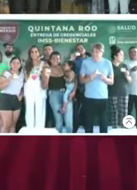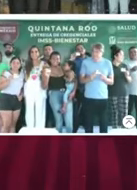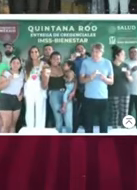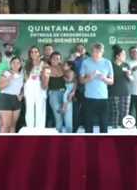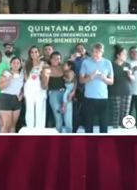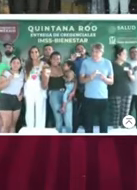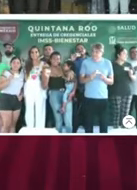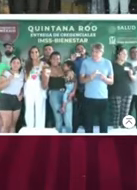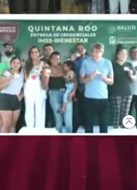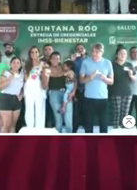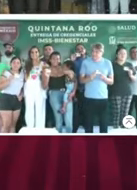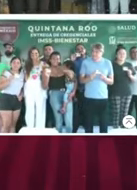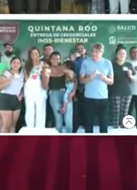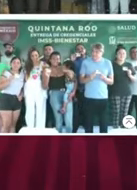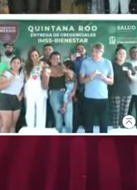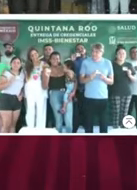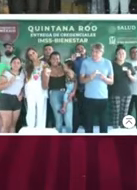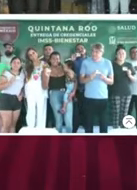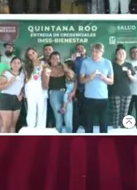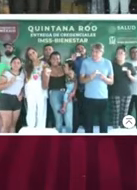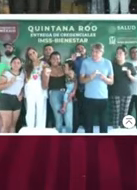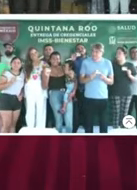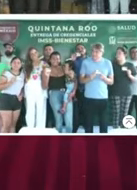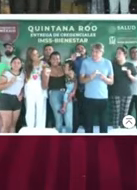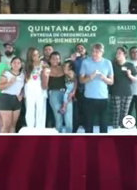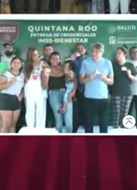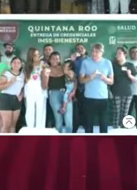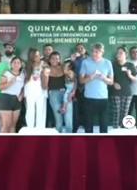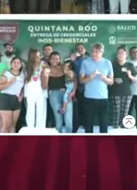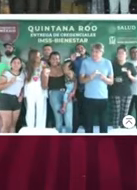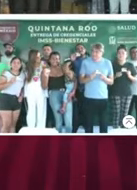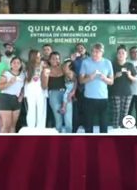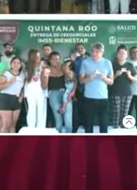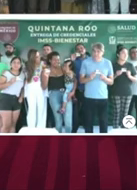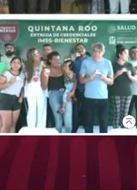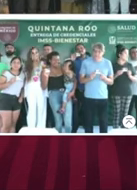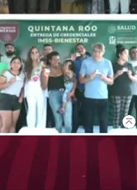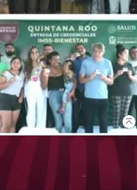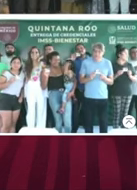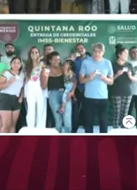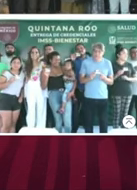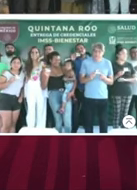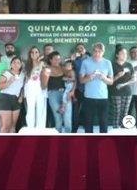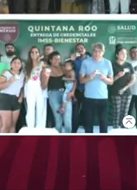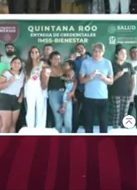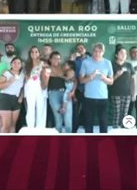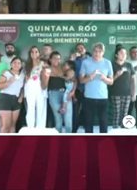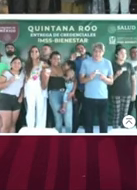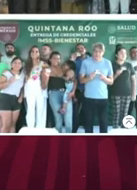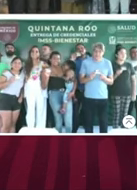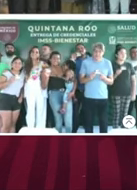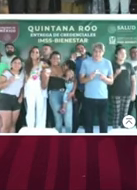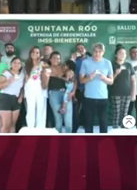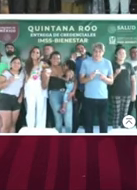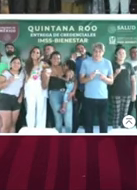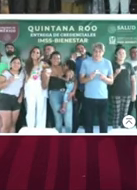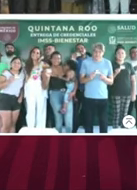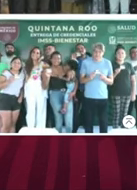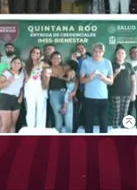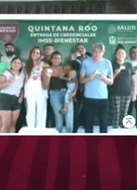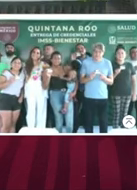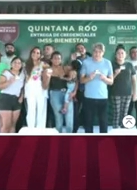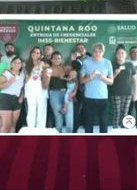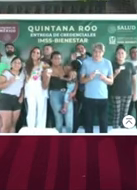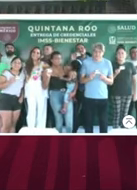revertir esta descentralización que se había hecho desde el 82 hasta el 97 de las unidades que atienden a la